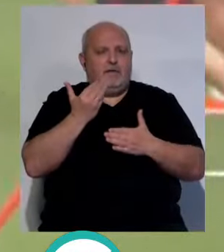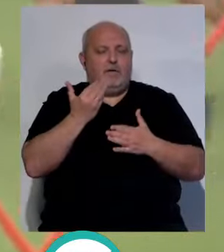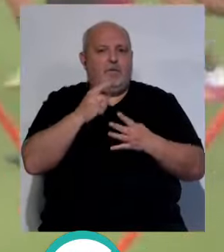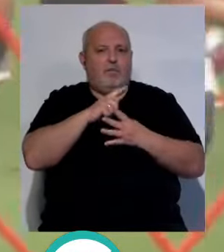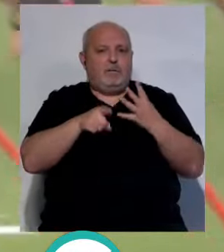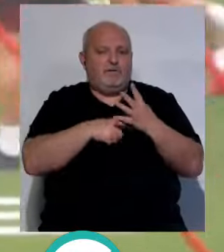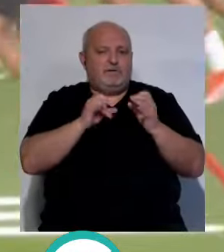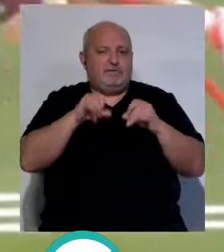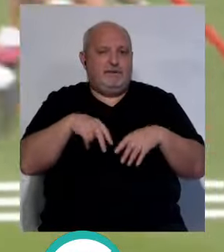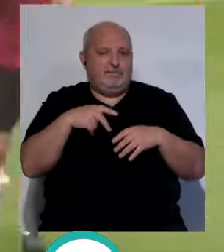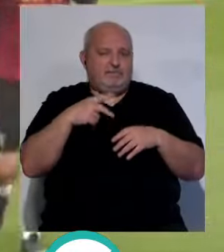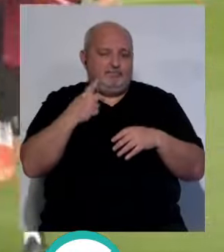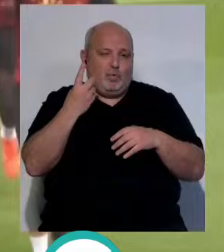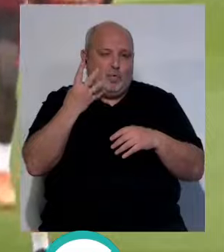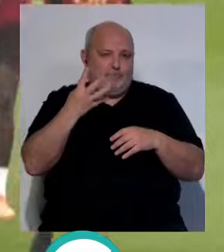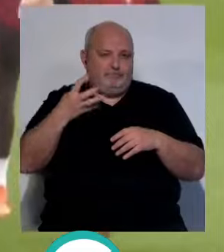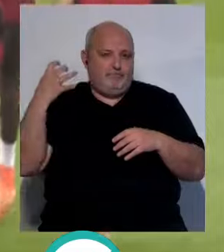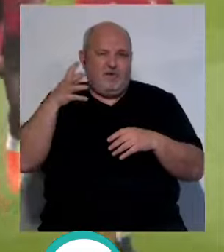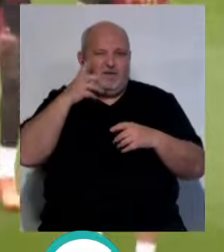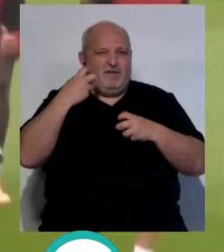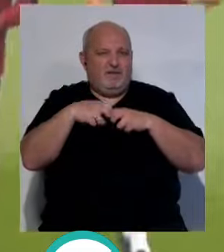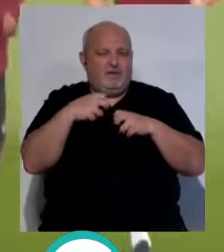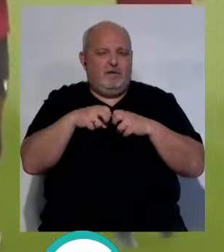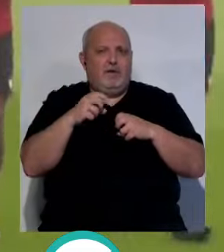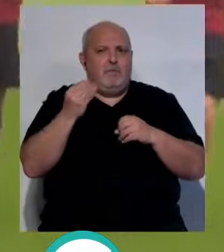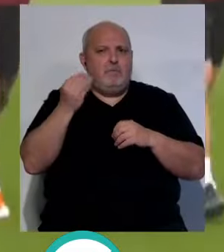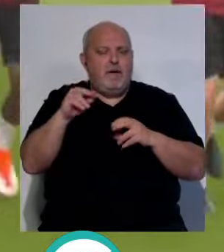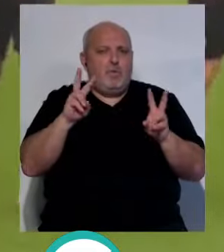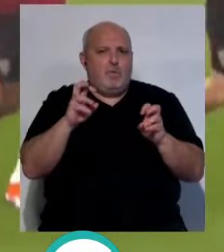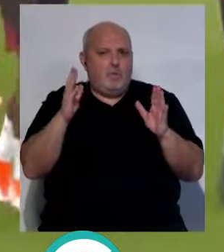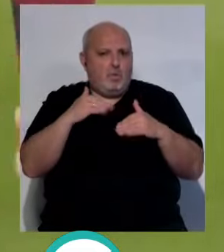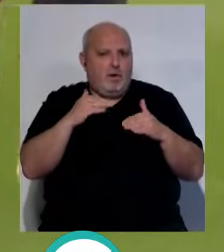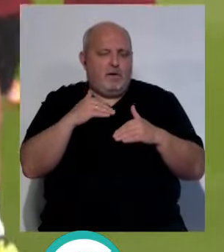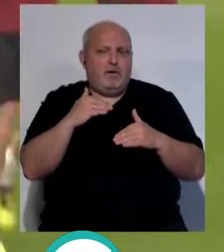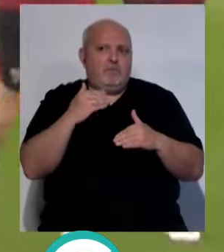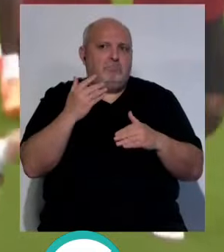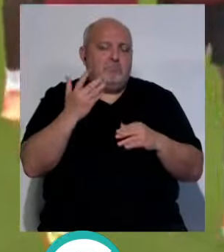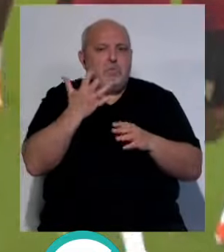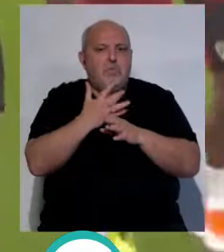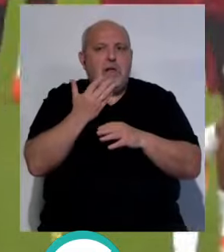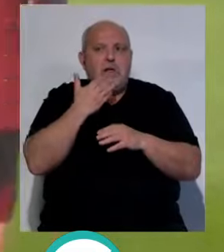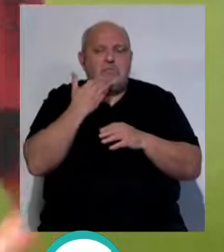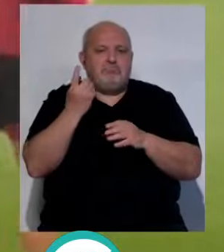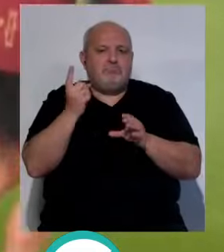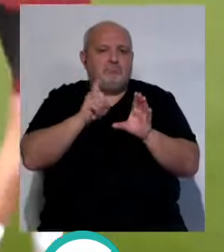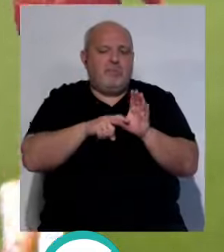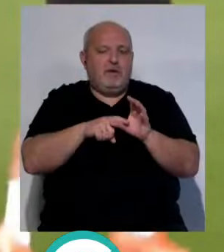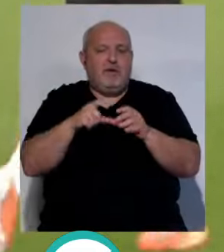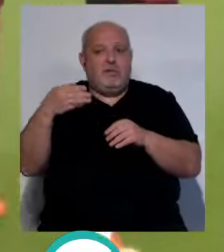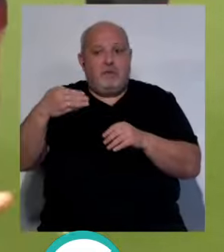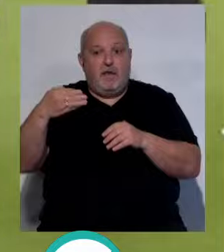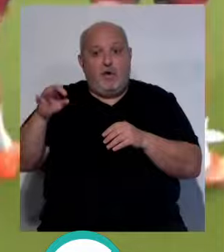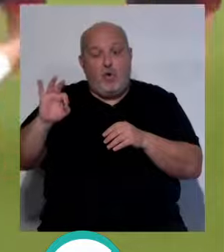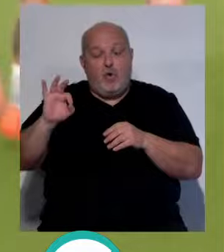lesionados, lógicamente... ...y tampoco se vio ningún nuevo... ...cuando digo nuevo, digo... ...algún otro jugador que pueda servir... ...bien de la cantera